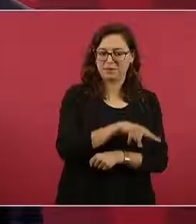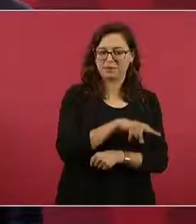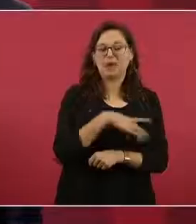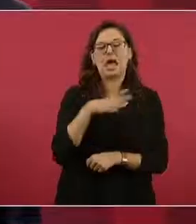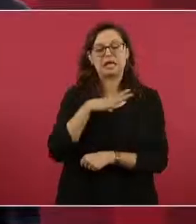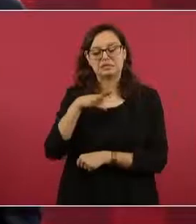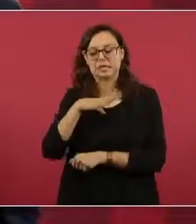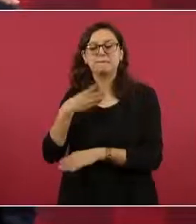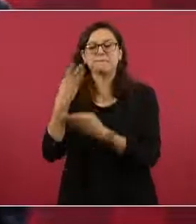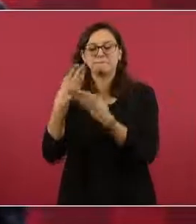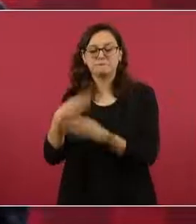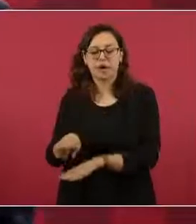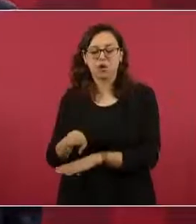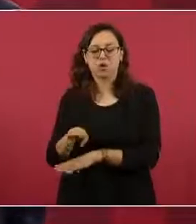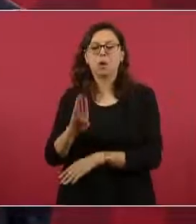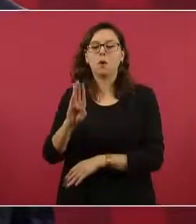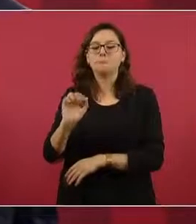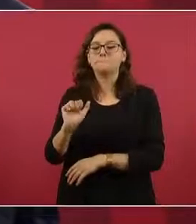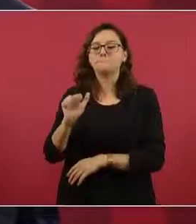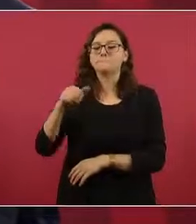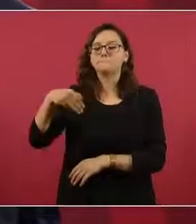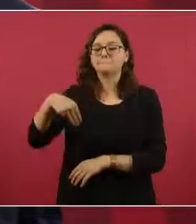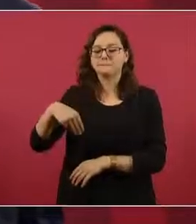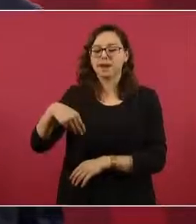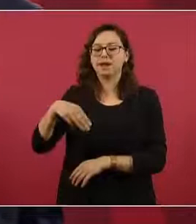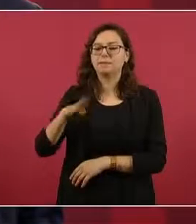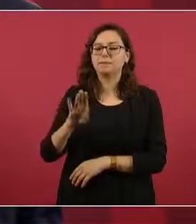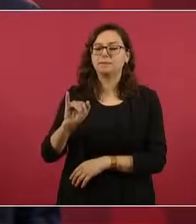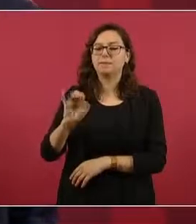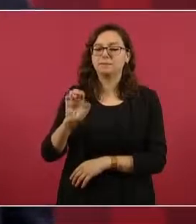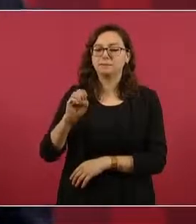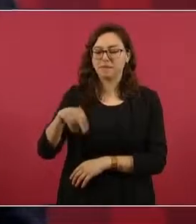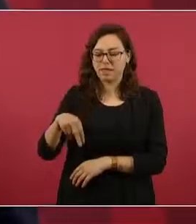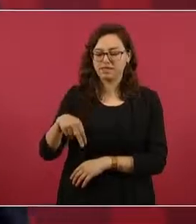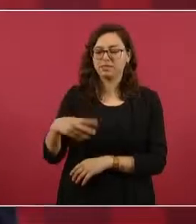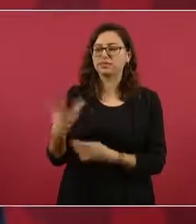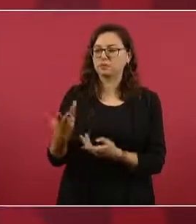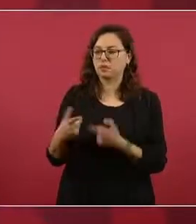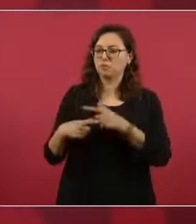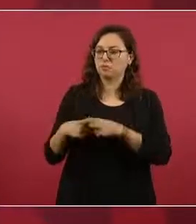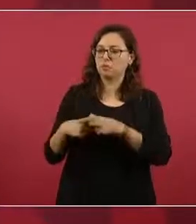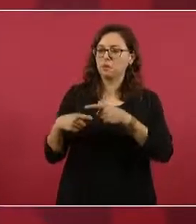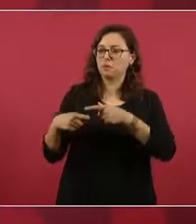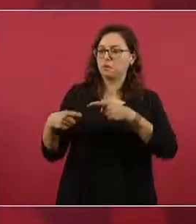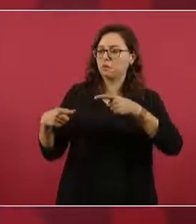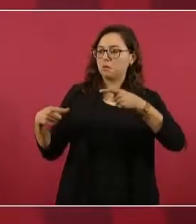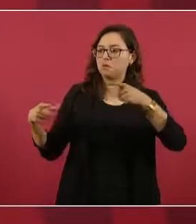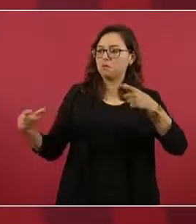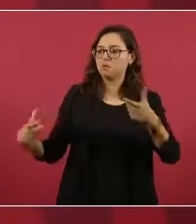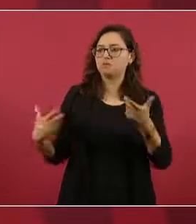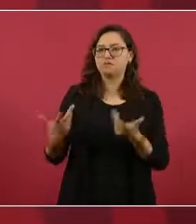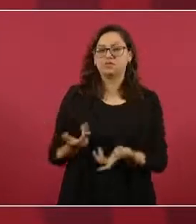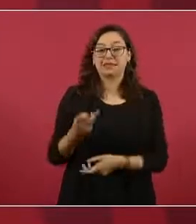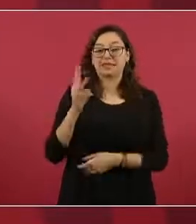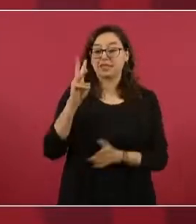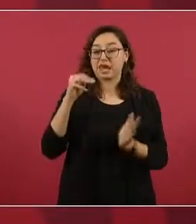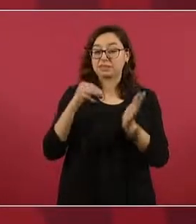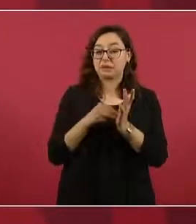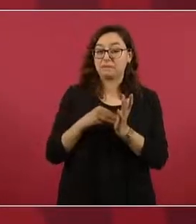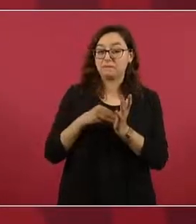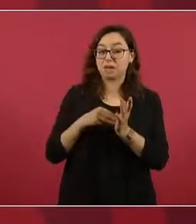Bienestar, que está creciendo cada vez más, va a tener cerca de tres mil